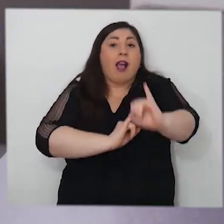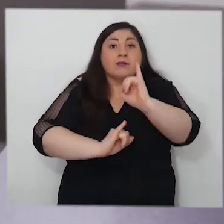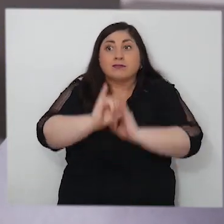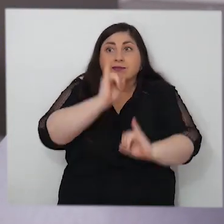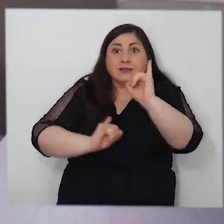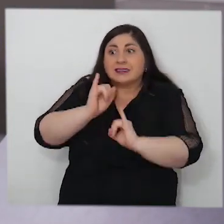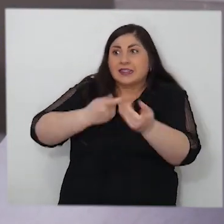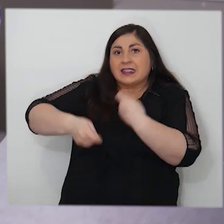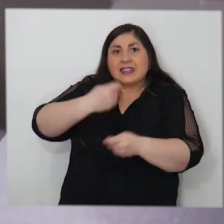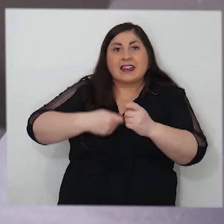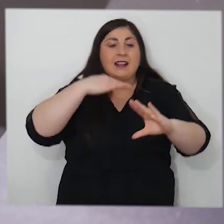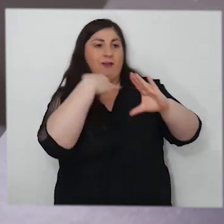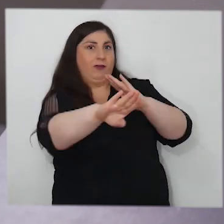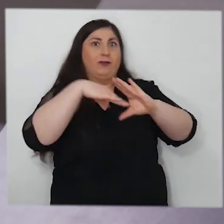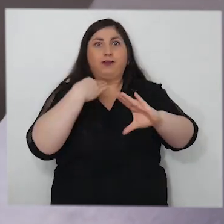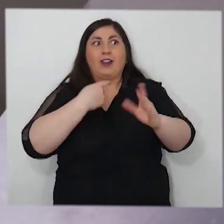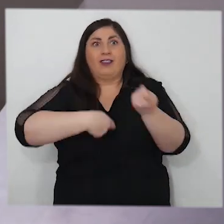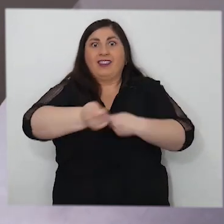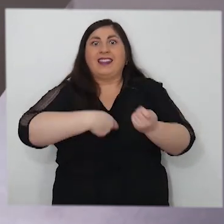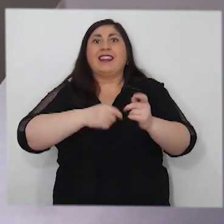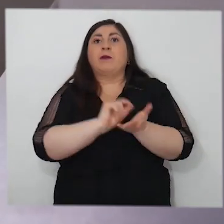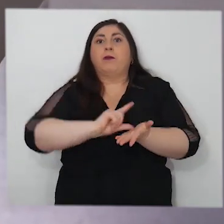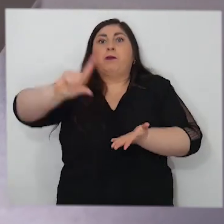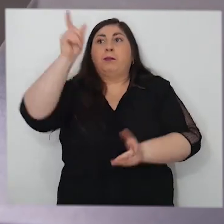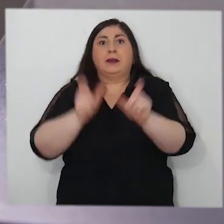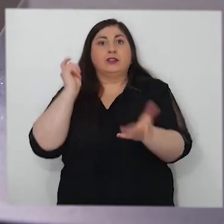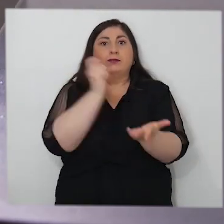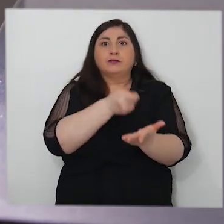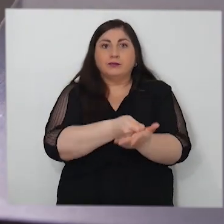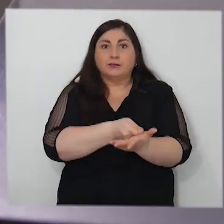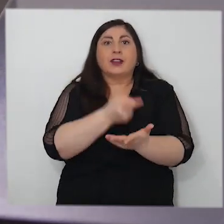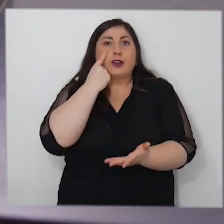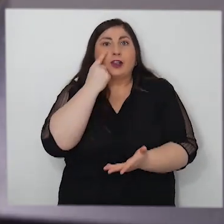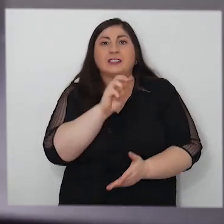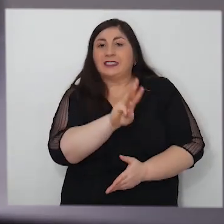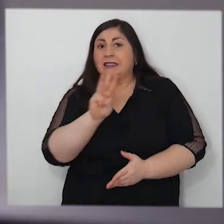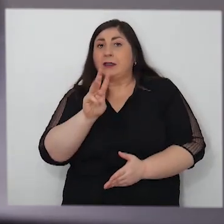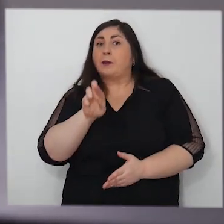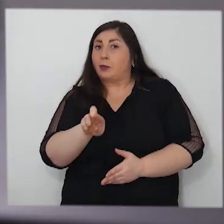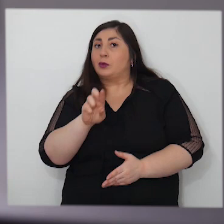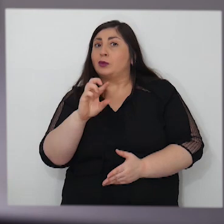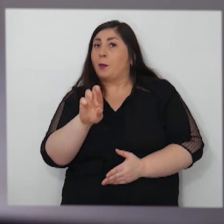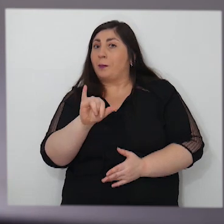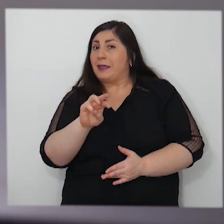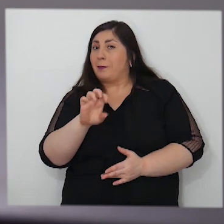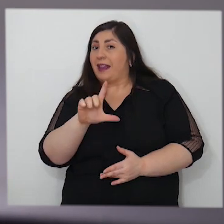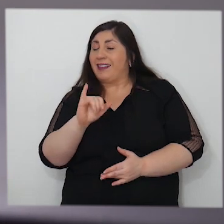digitalizar tu negocio, vender por internet y aumentar tus clientes. Conoce más en www